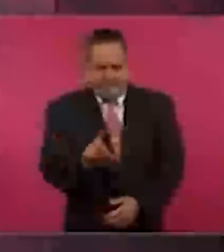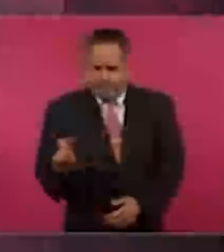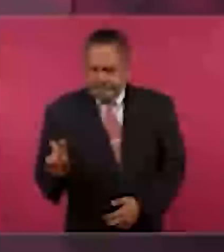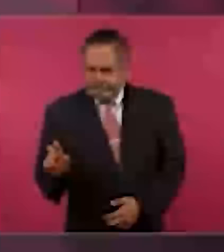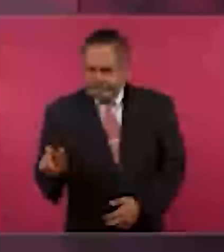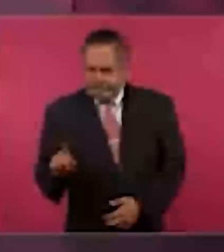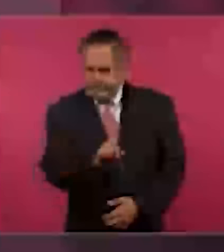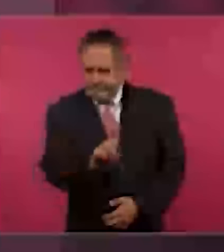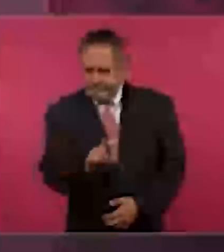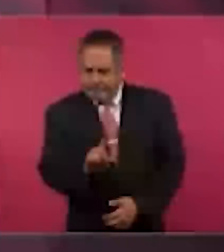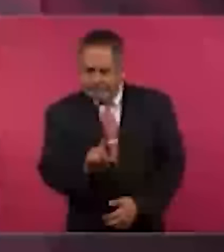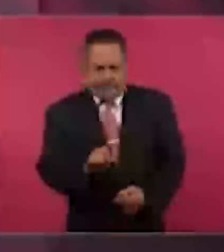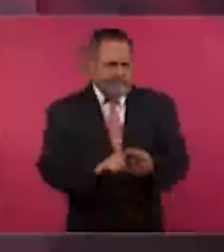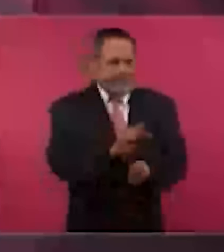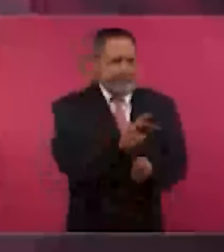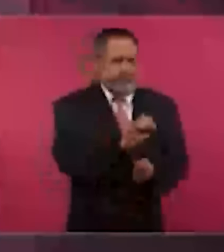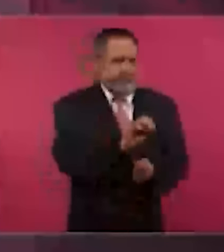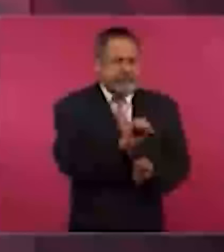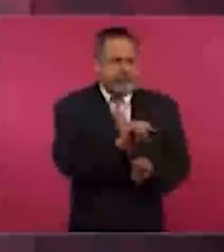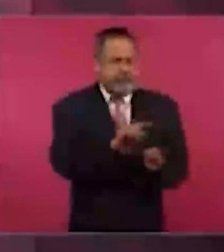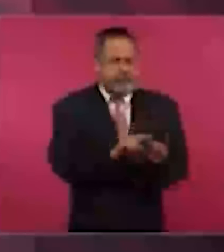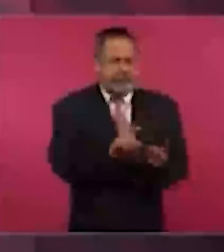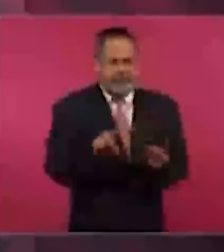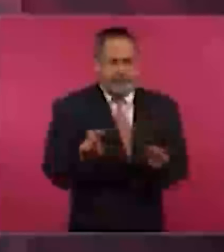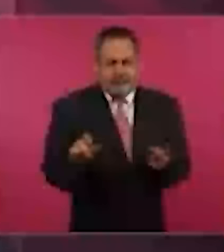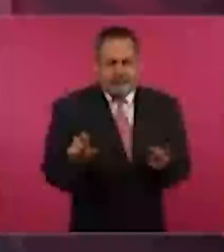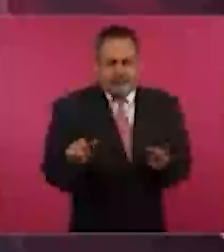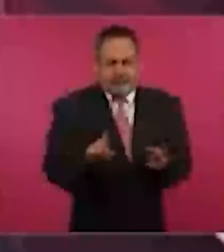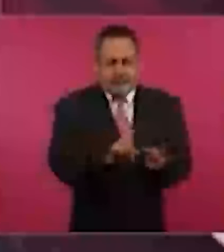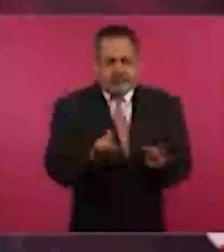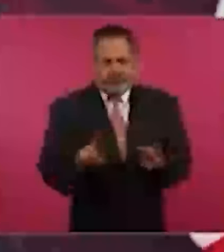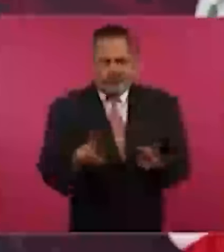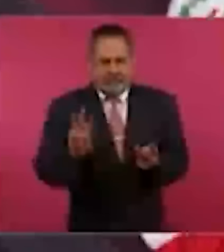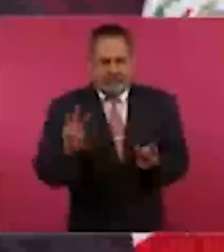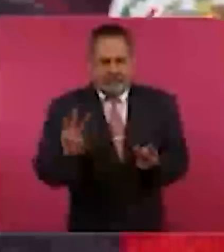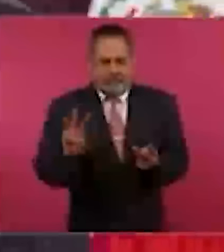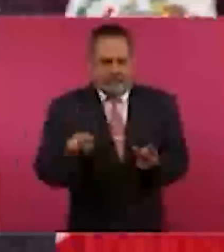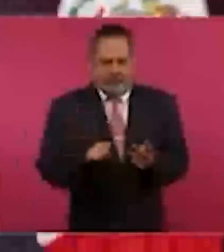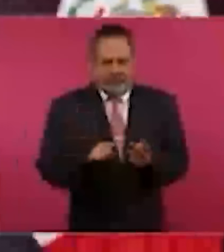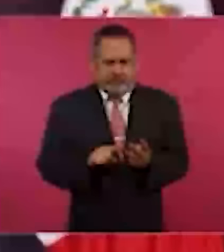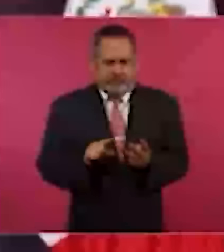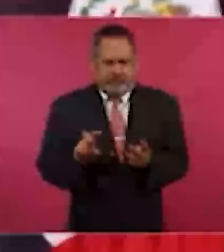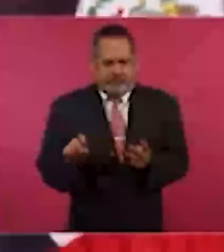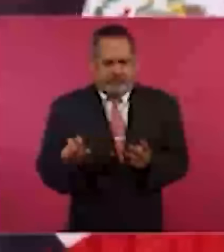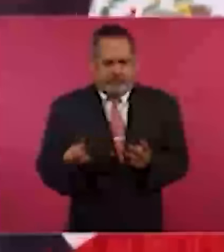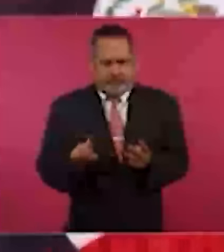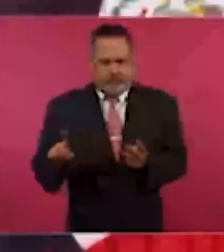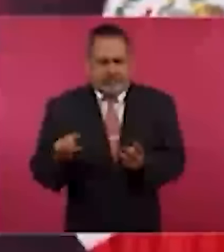y luego cámbienle a uno de imagen